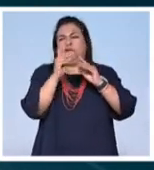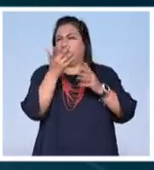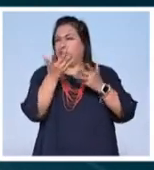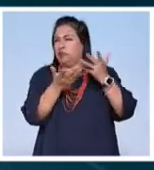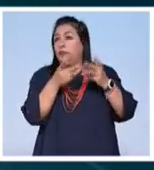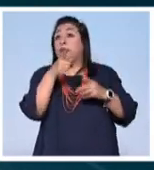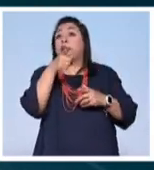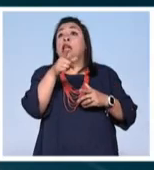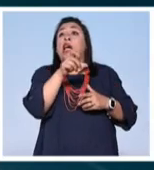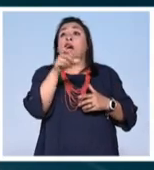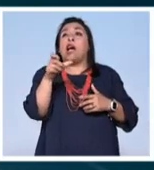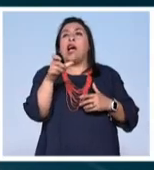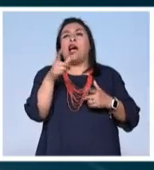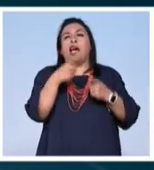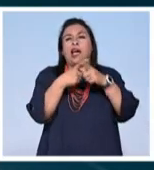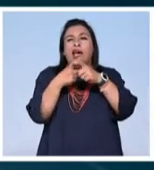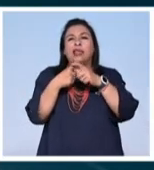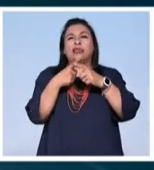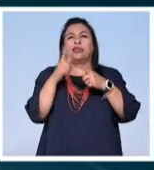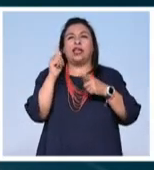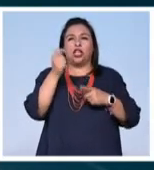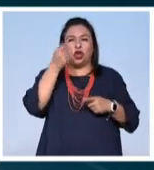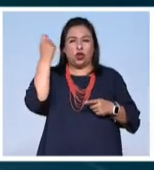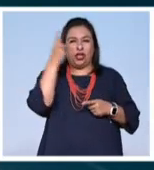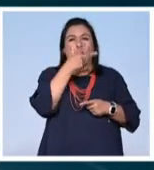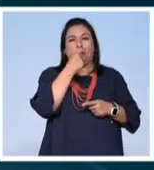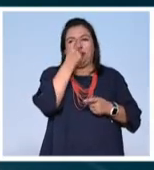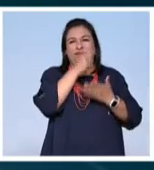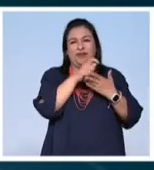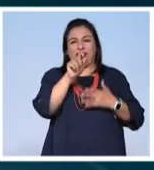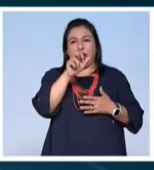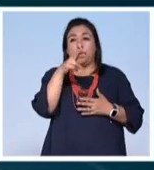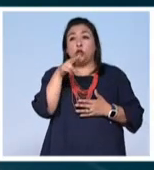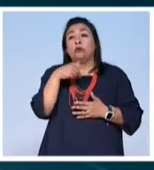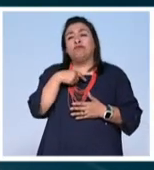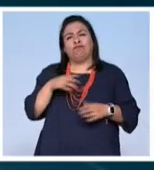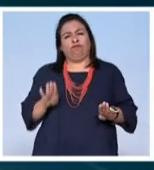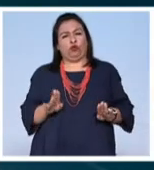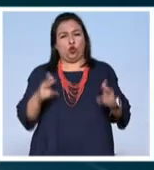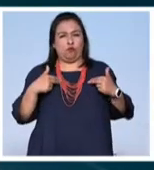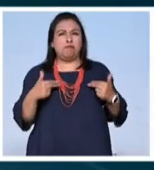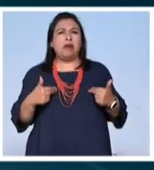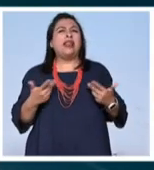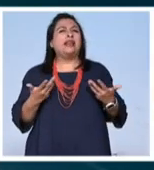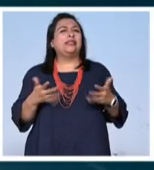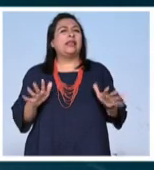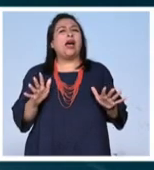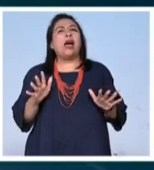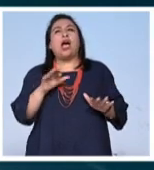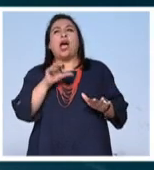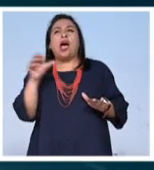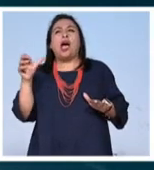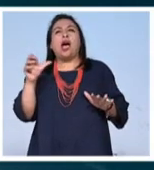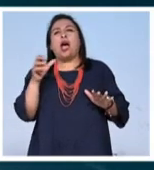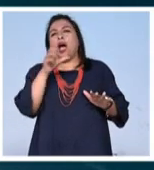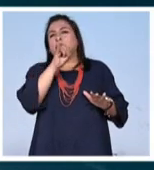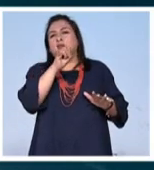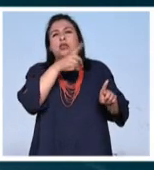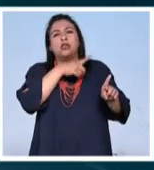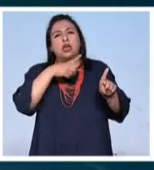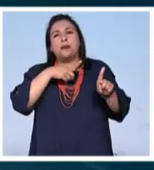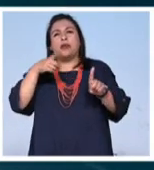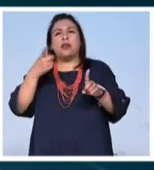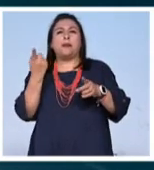pese a la amenaza del algoritmo tecnológico el dramaturgo considera que las conductas humanas ya estén determinadas por estereotipos y